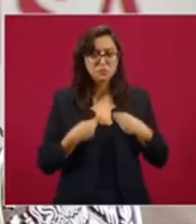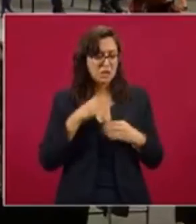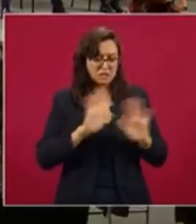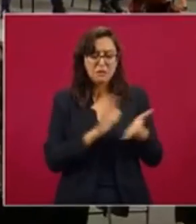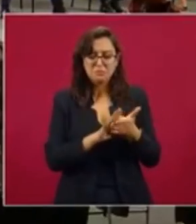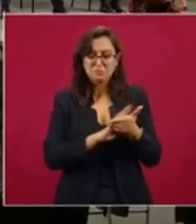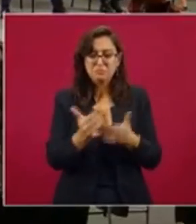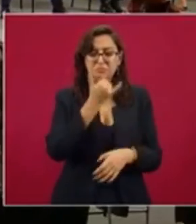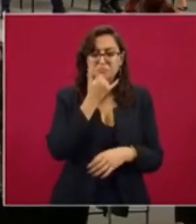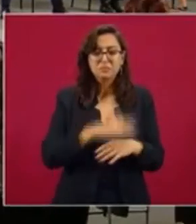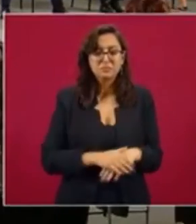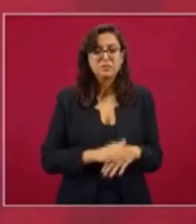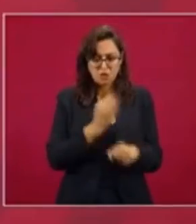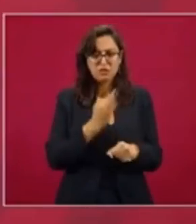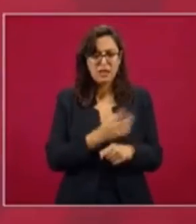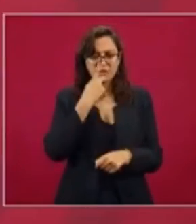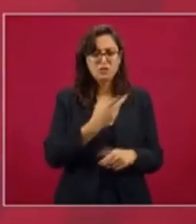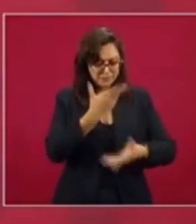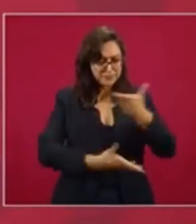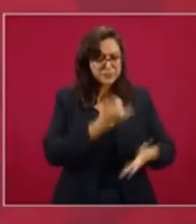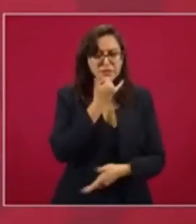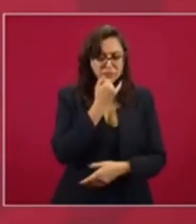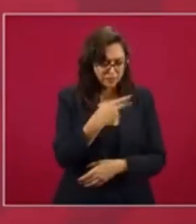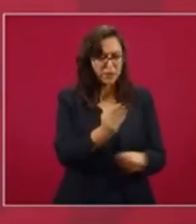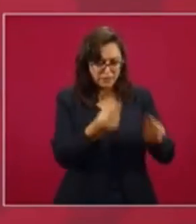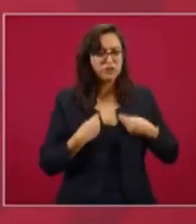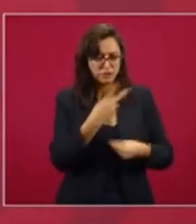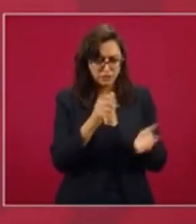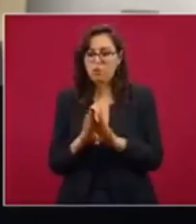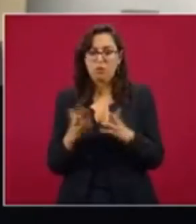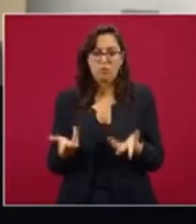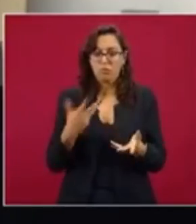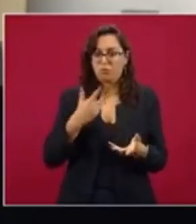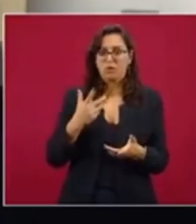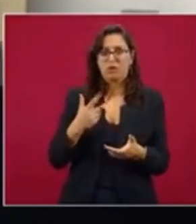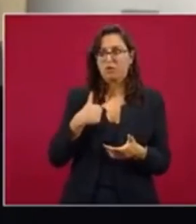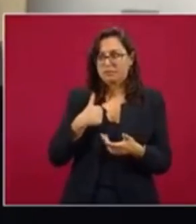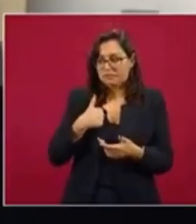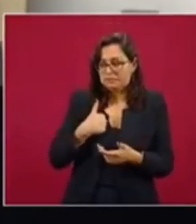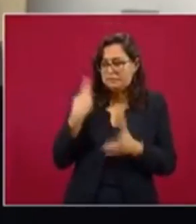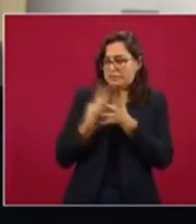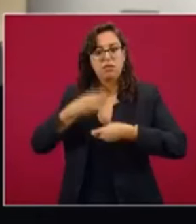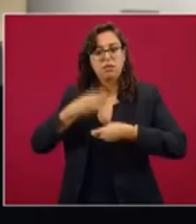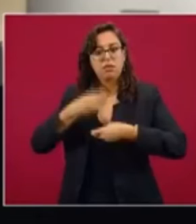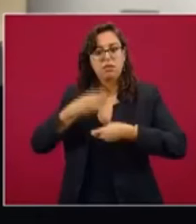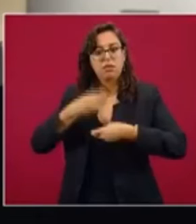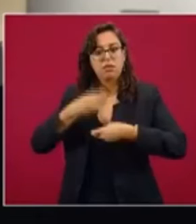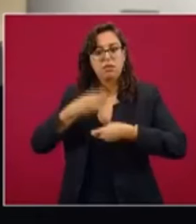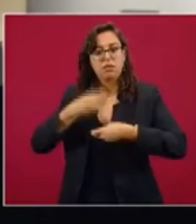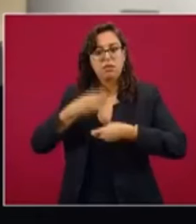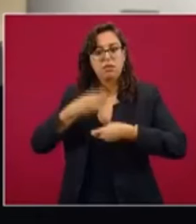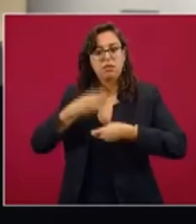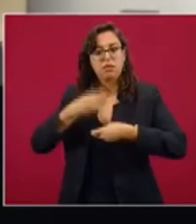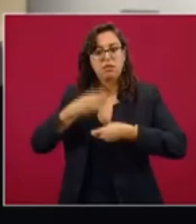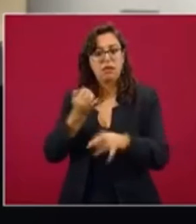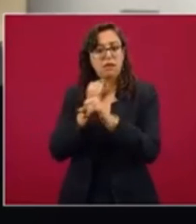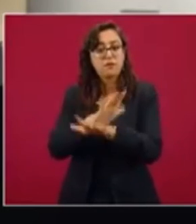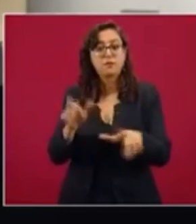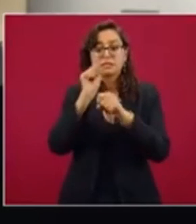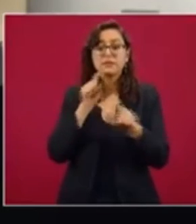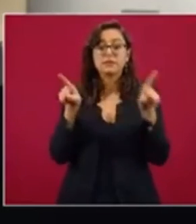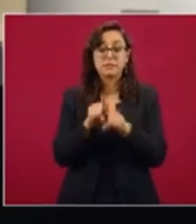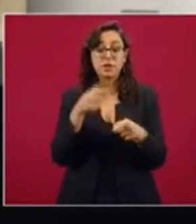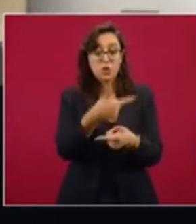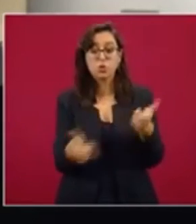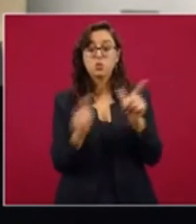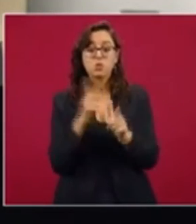usted le debería ofrecer una disculpa. Ya, se la ofrece ahorita. Nada más que devuelve los 200 millones de dólares. Y por otro lado, bueno, pues, también todo lo que va surgiendo ahora también con el tema de los